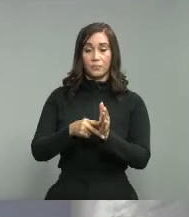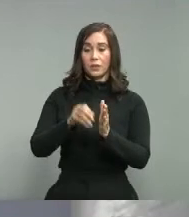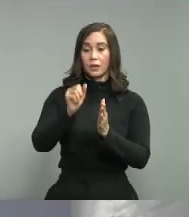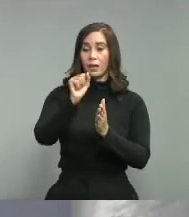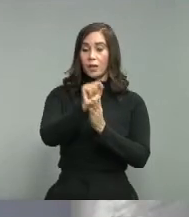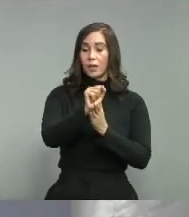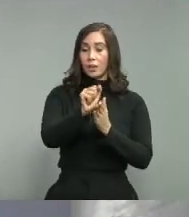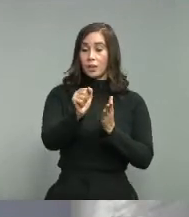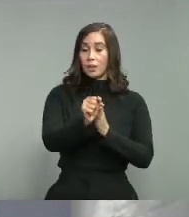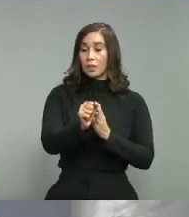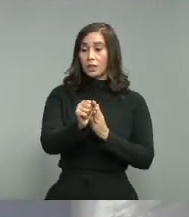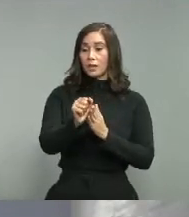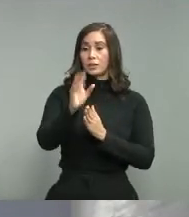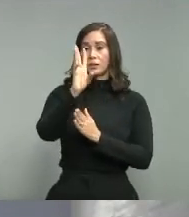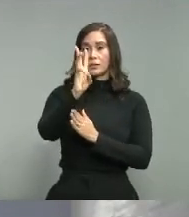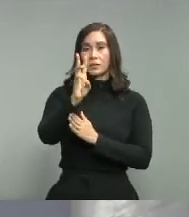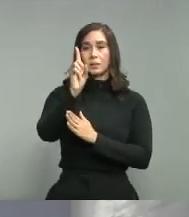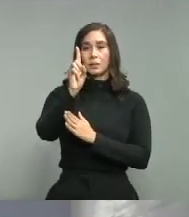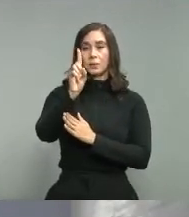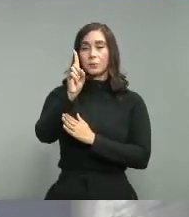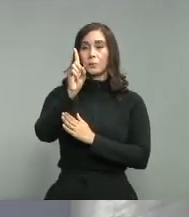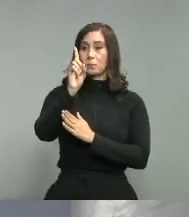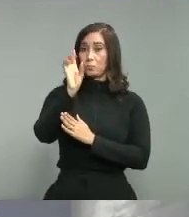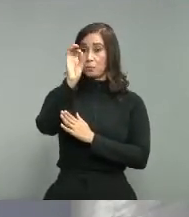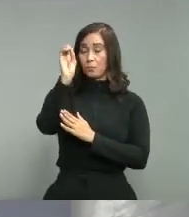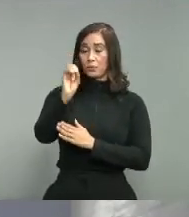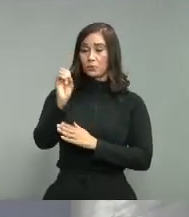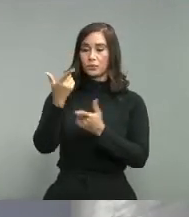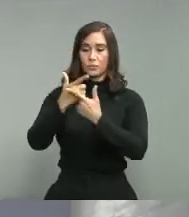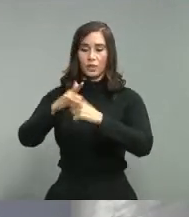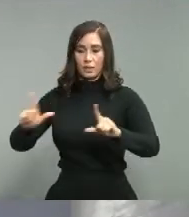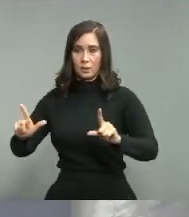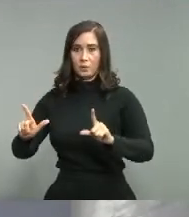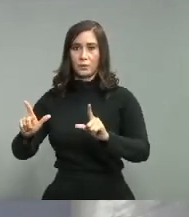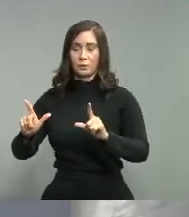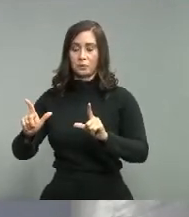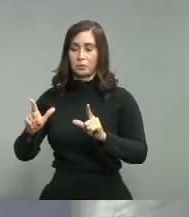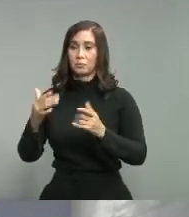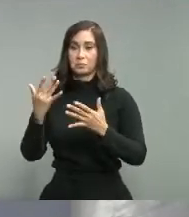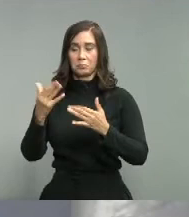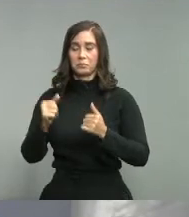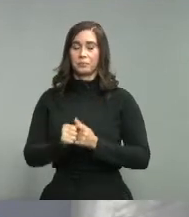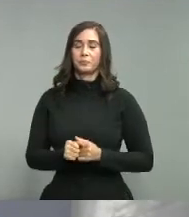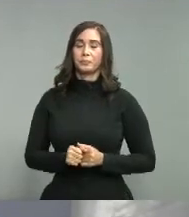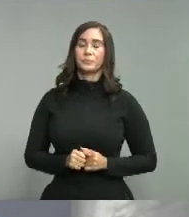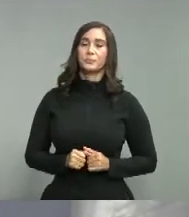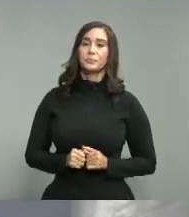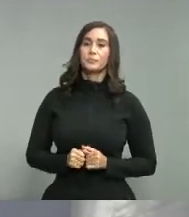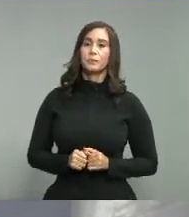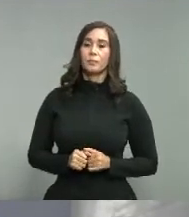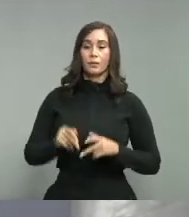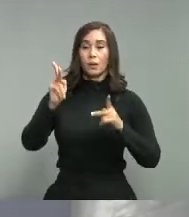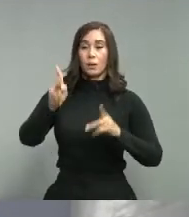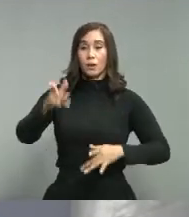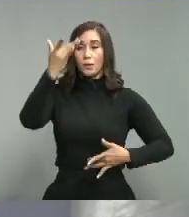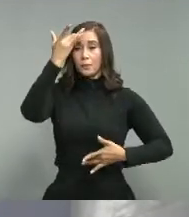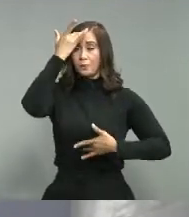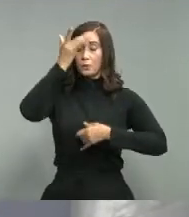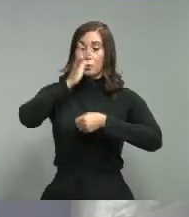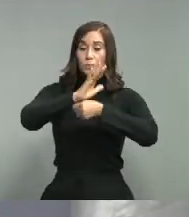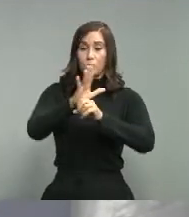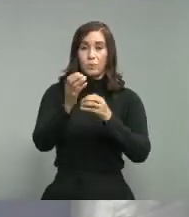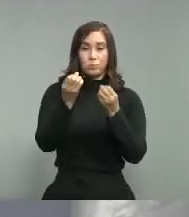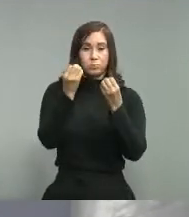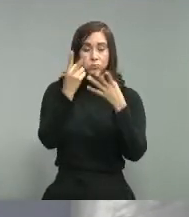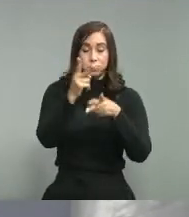de disponibilidad actualmente. El número de pacientes en unidades de cuidados intensivos